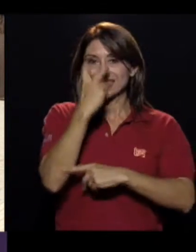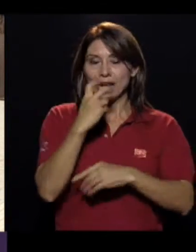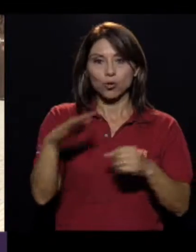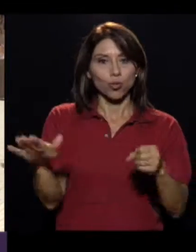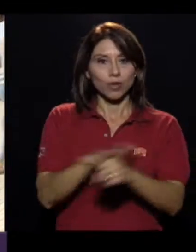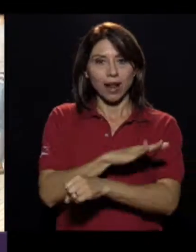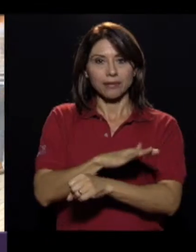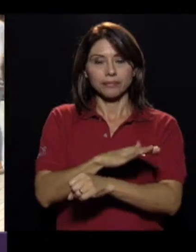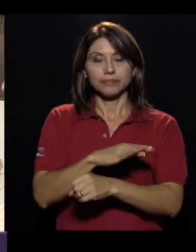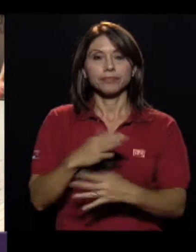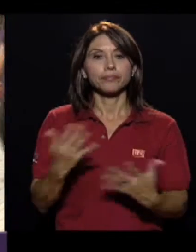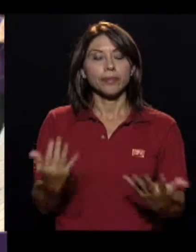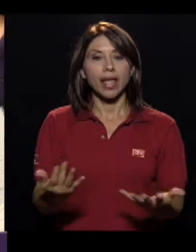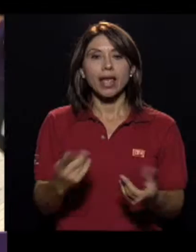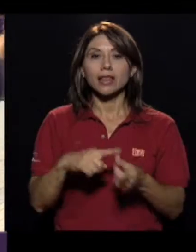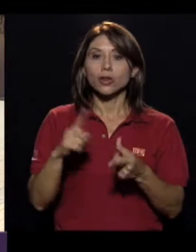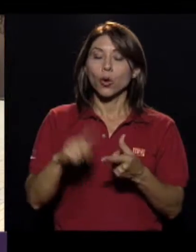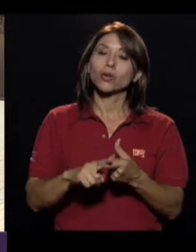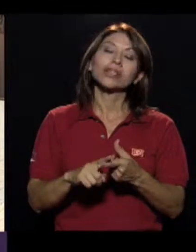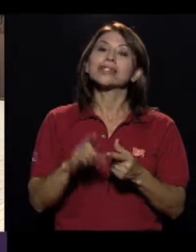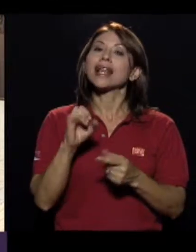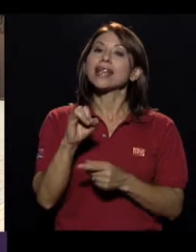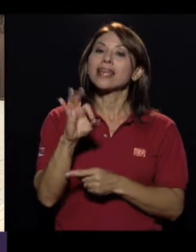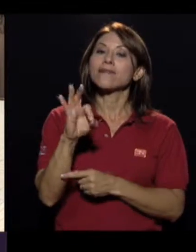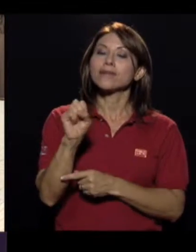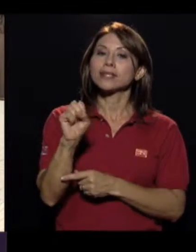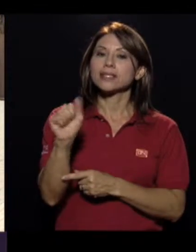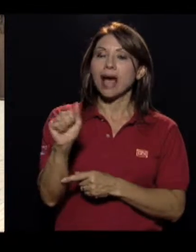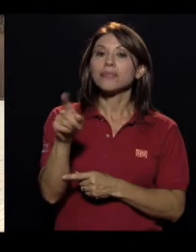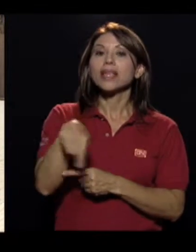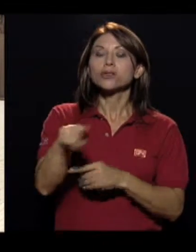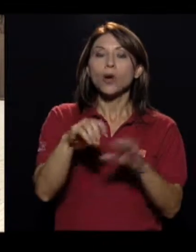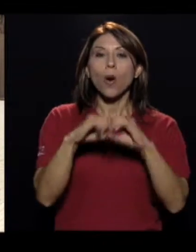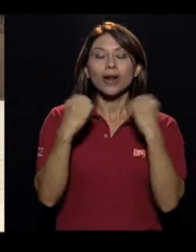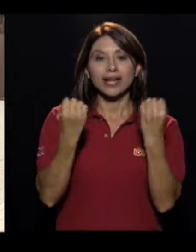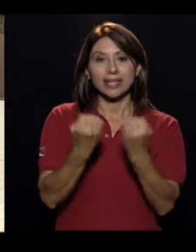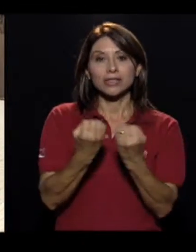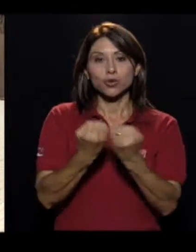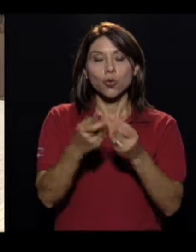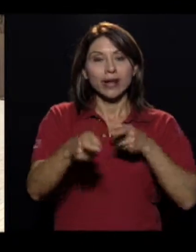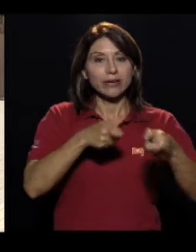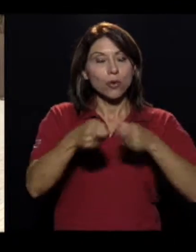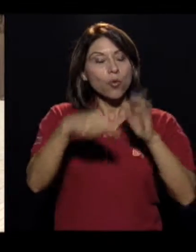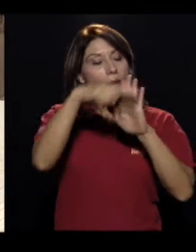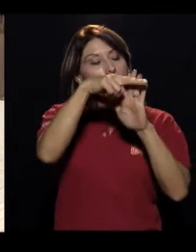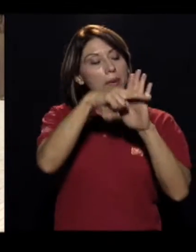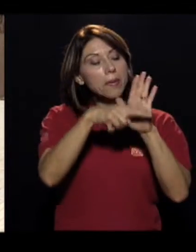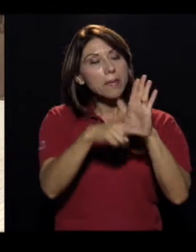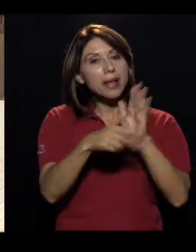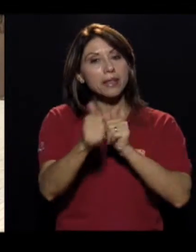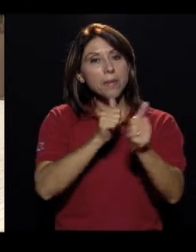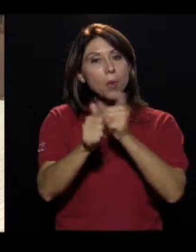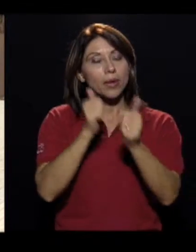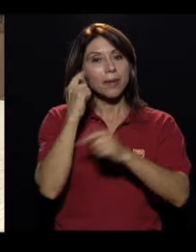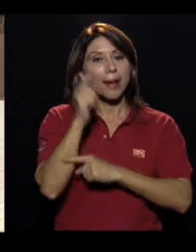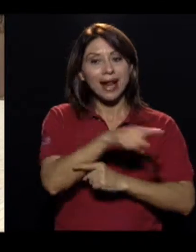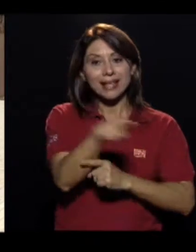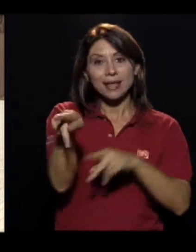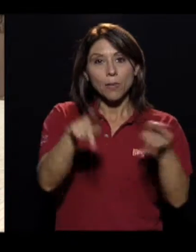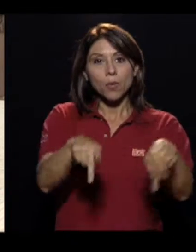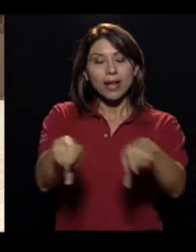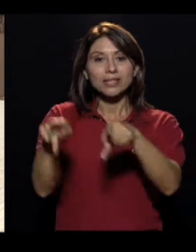total. Entonces, IPSA, que es la organización que regula el deporte para esta población,